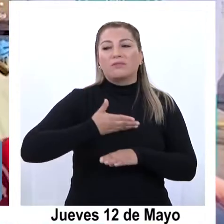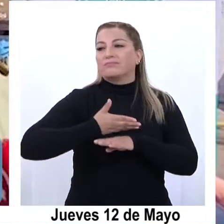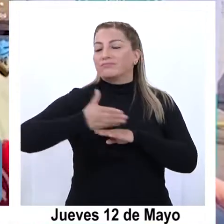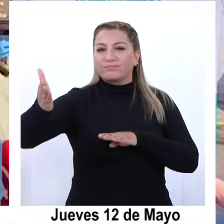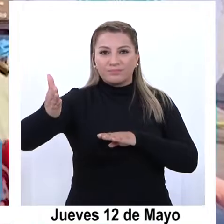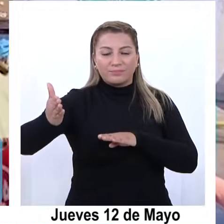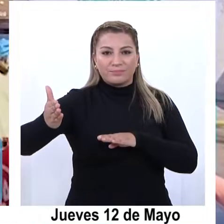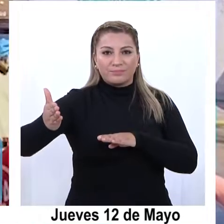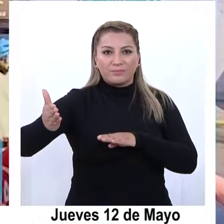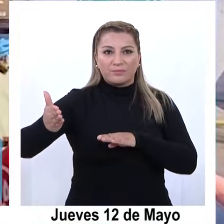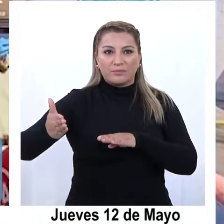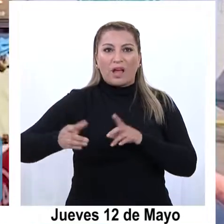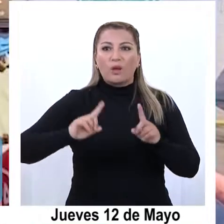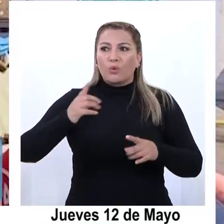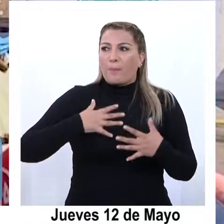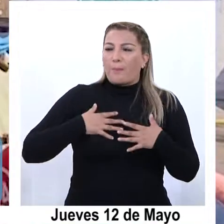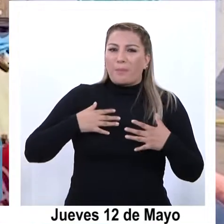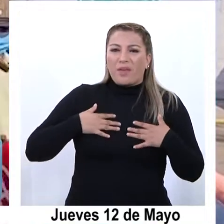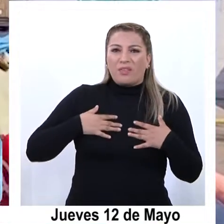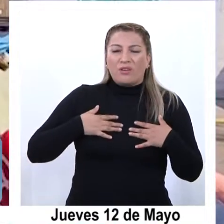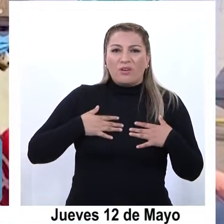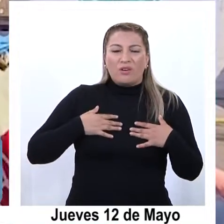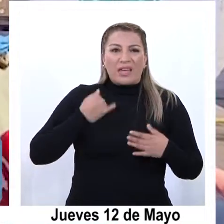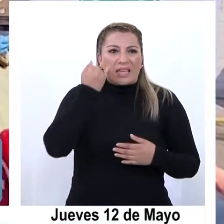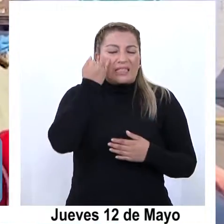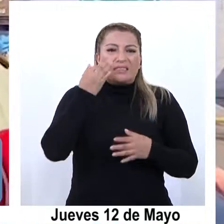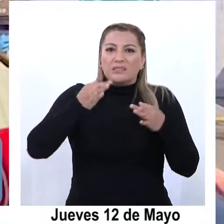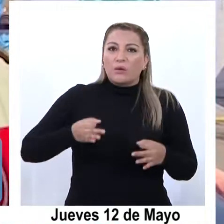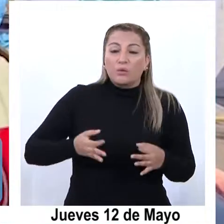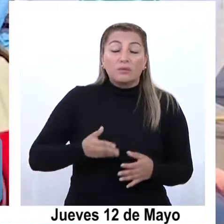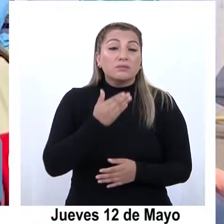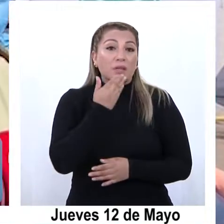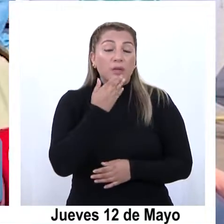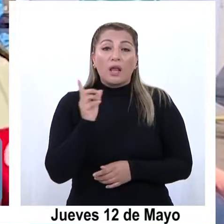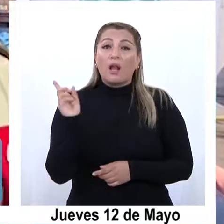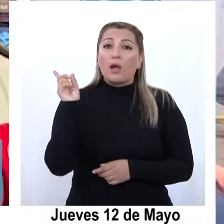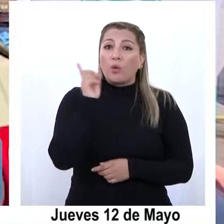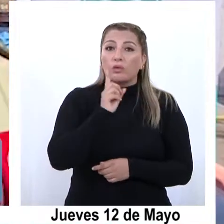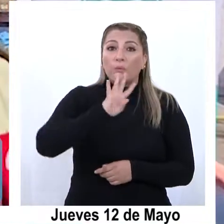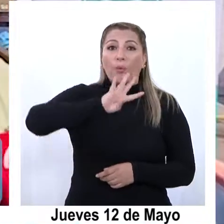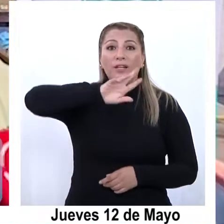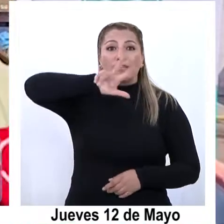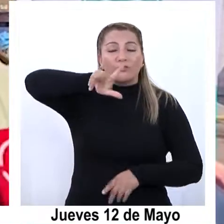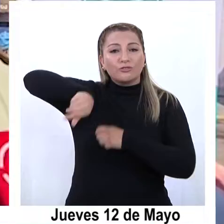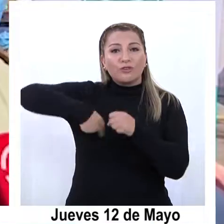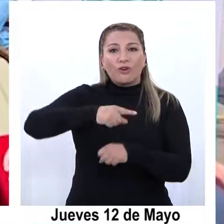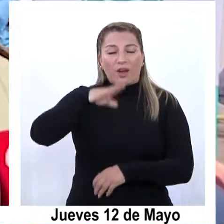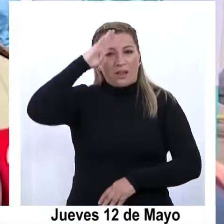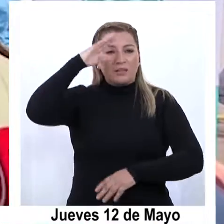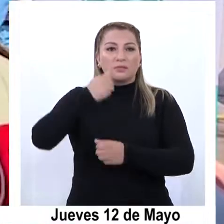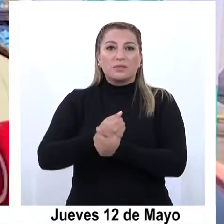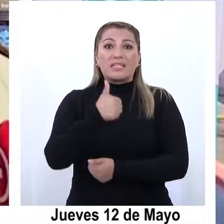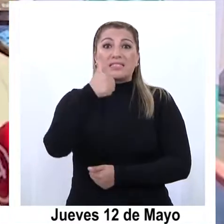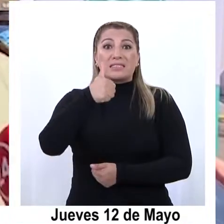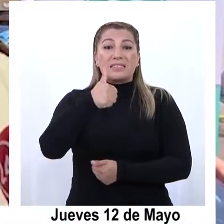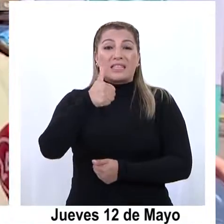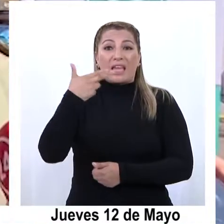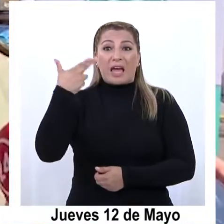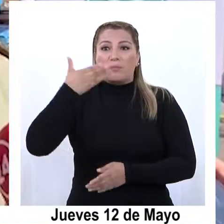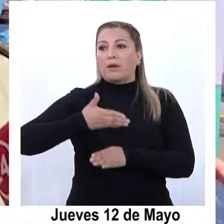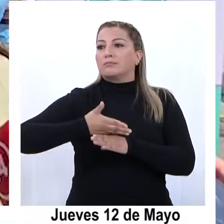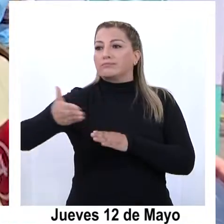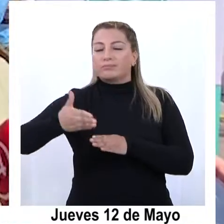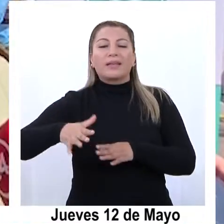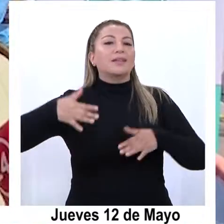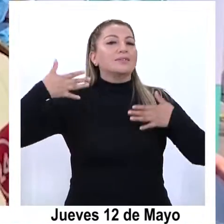fuego que obviamente infunden temor e inseguridad a la población. Destacar que en estas últimas 48 horas Carabineo ya ha sacado de circulación 6 armas de fuego,